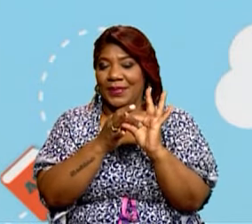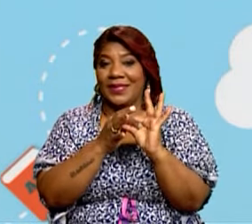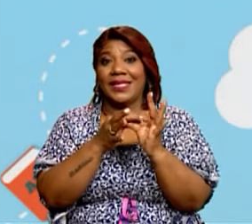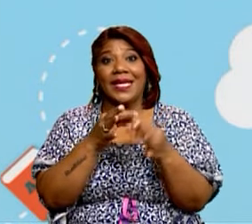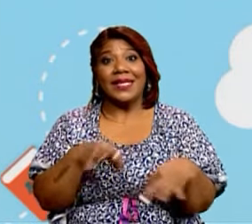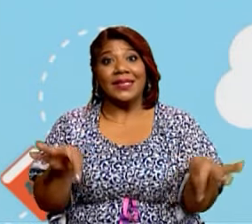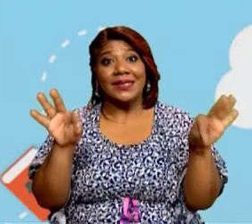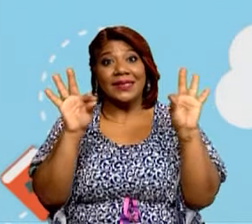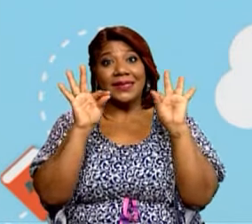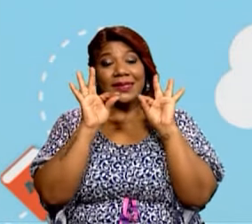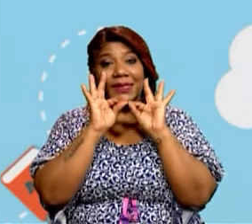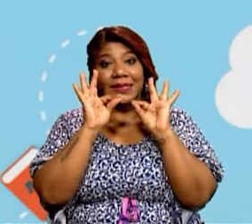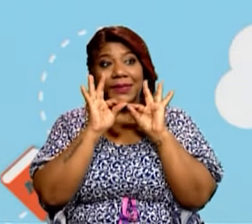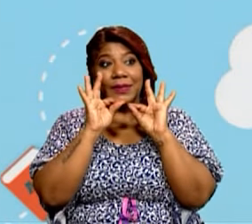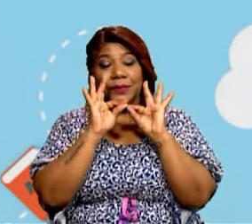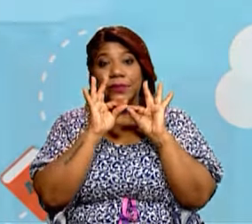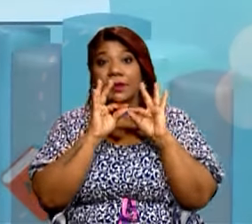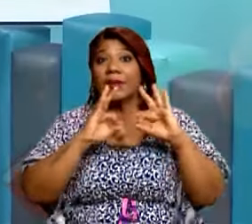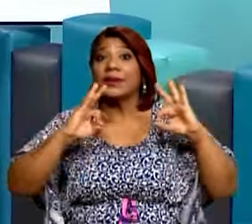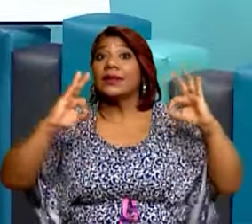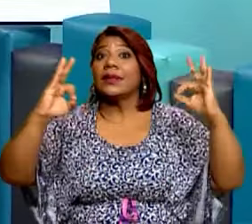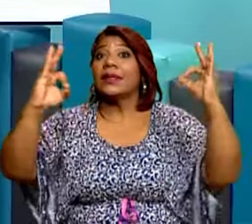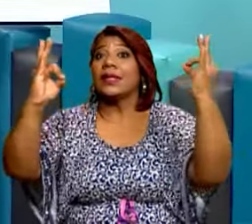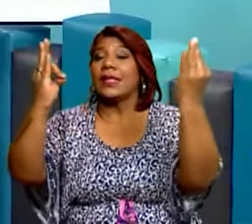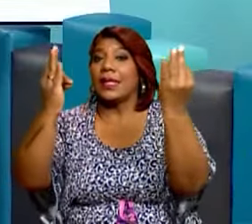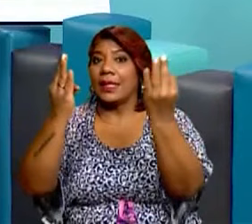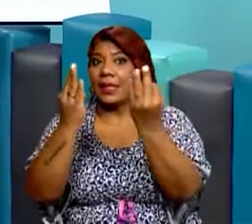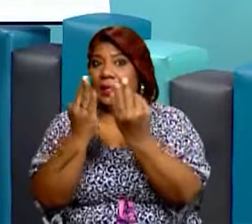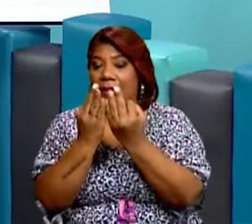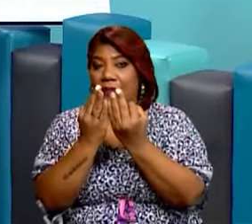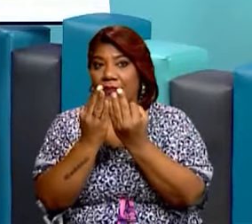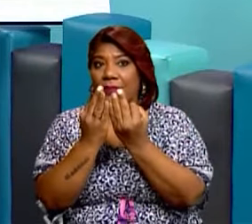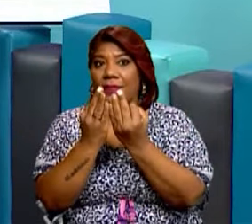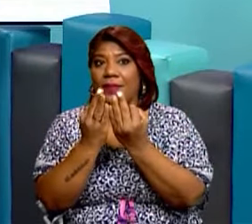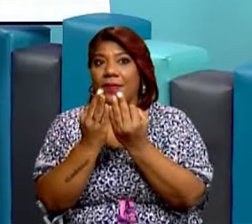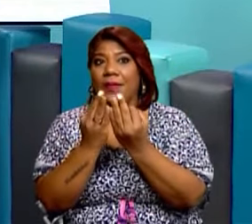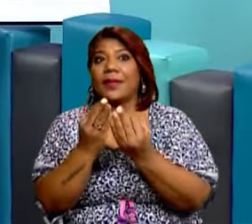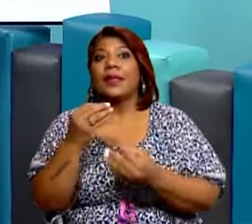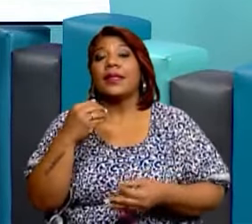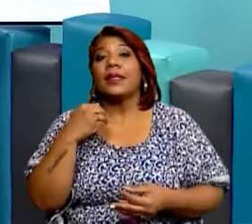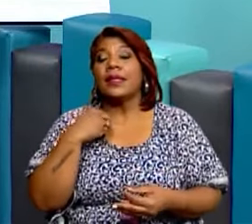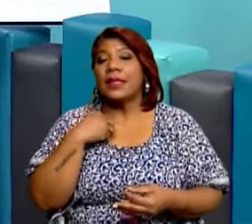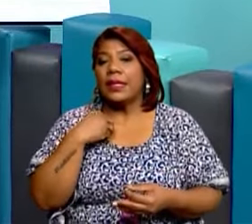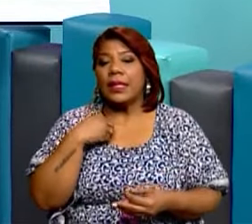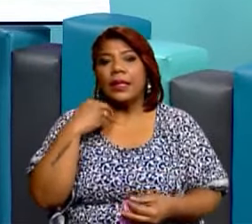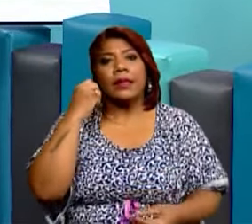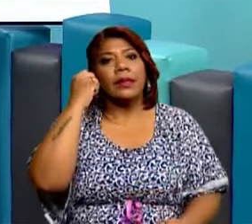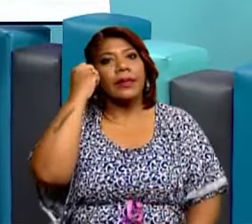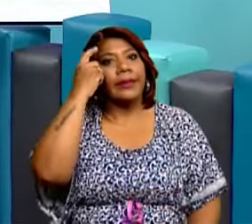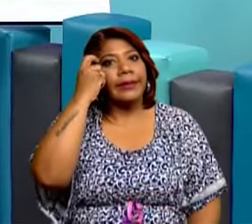tener presente que en la familia vas a poder tener la comprensión.